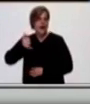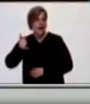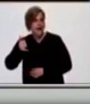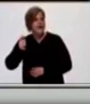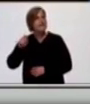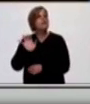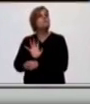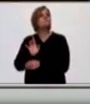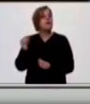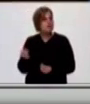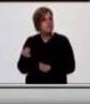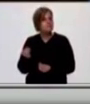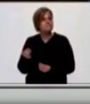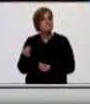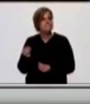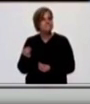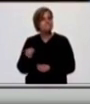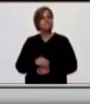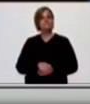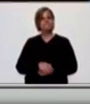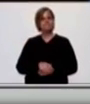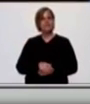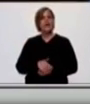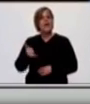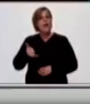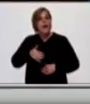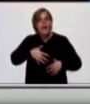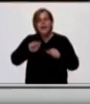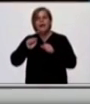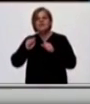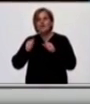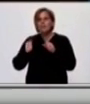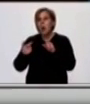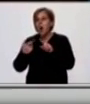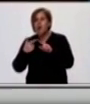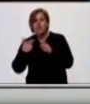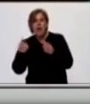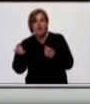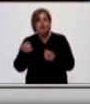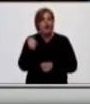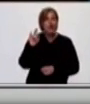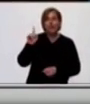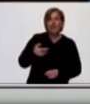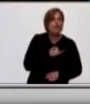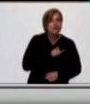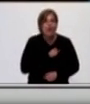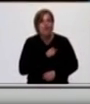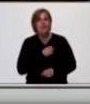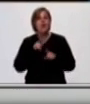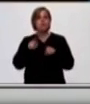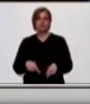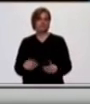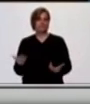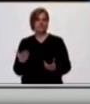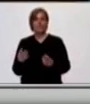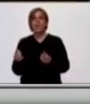¿Eso qué quiere decir? Quiere decir que hay casos donde el nexo no es claro. Es decir, donde se pierde el hilo conductor de